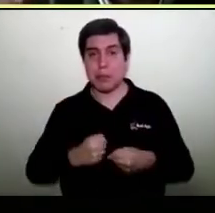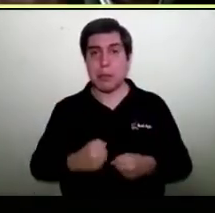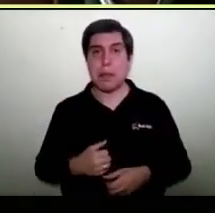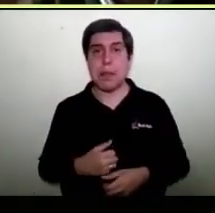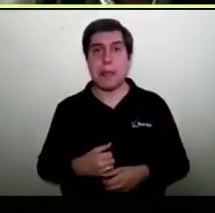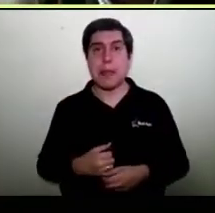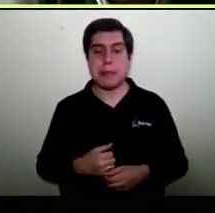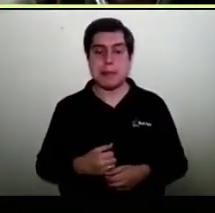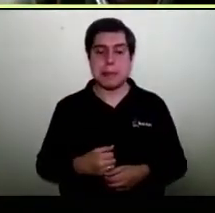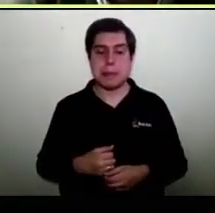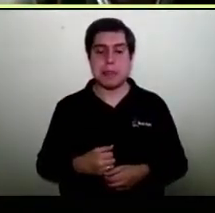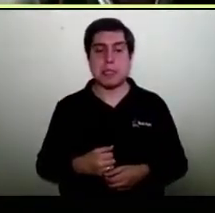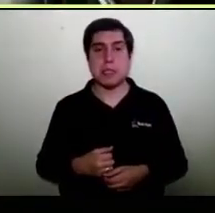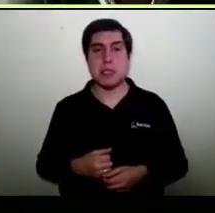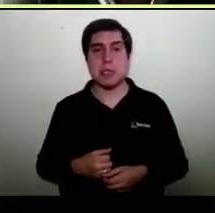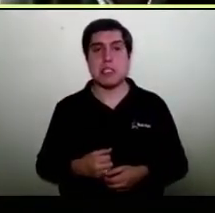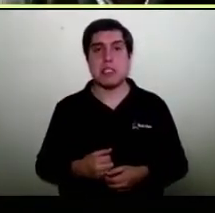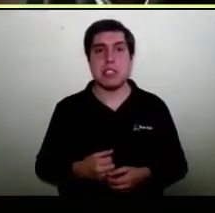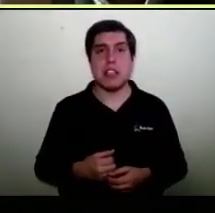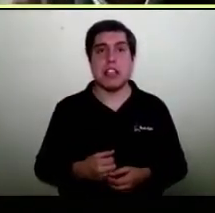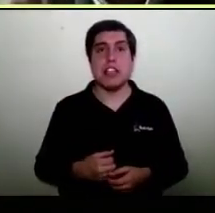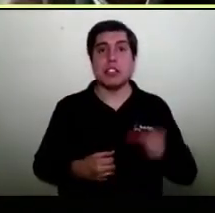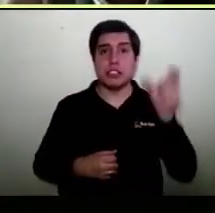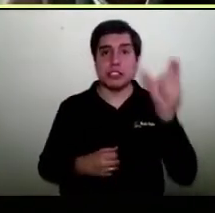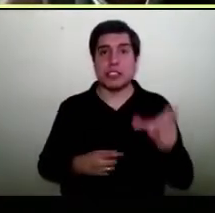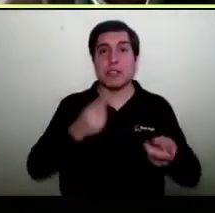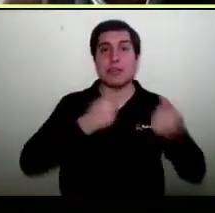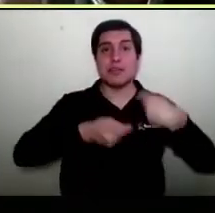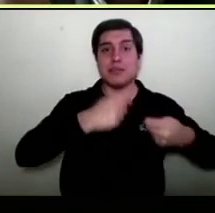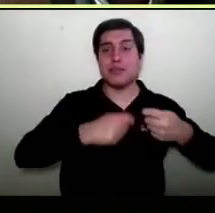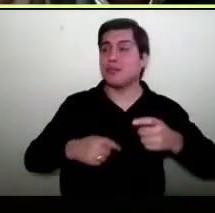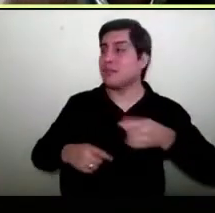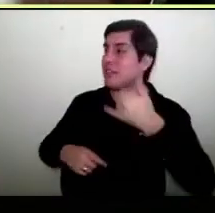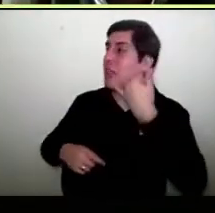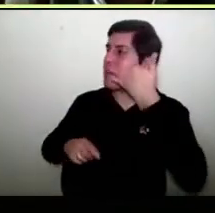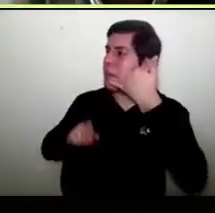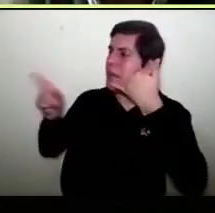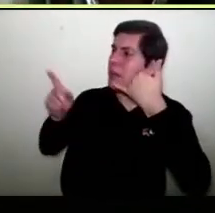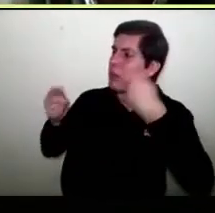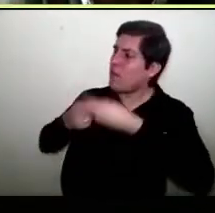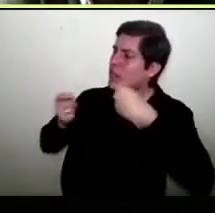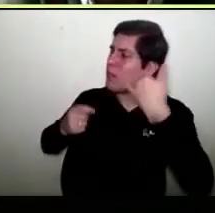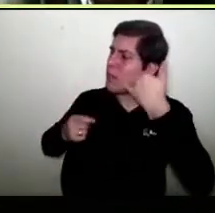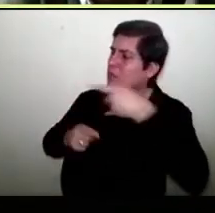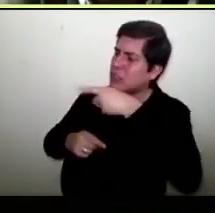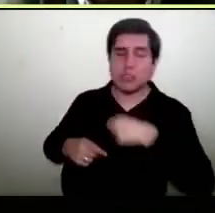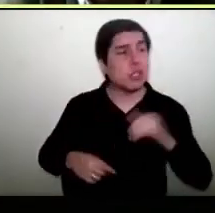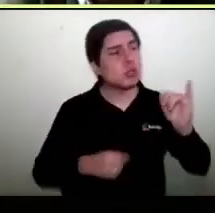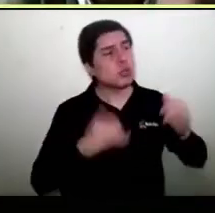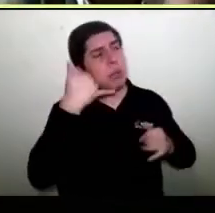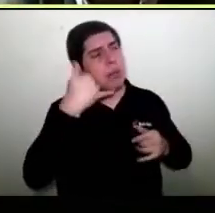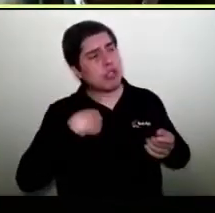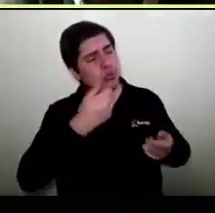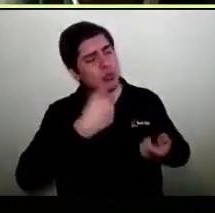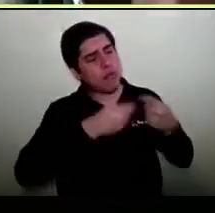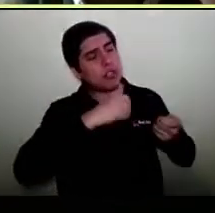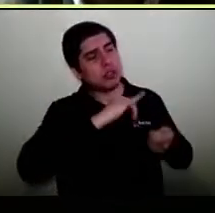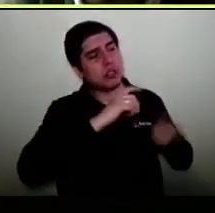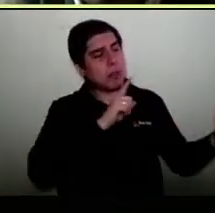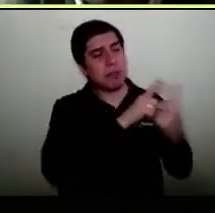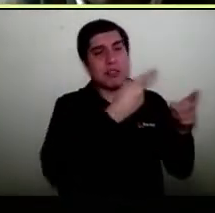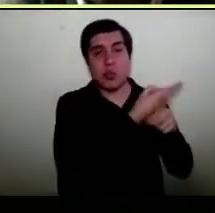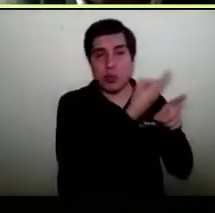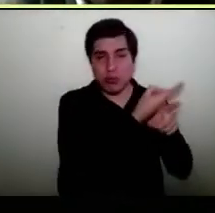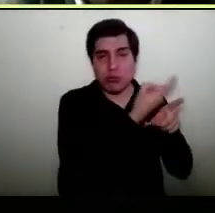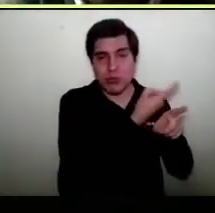tú puedes contactar tu cliente te puede contactar por Comunidad C y después tú haces todo el resto por fuera lo importante es que hagas negocio que